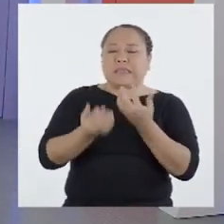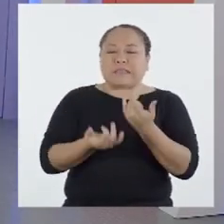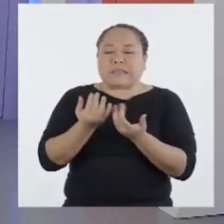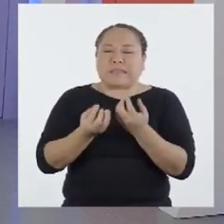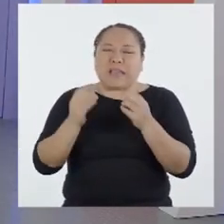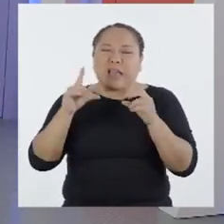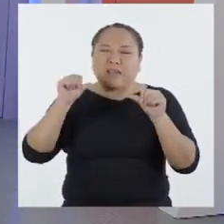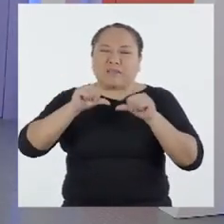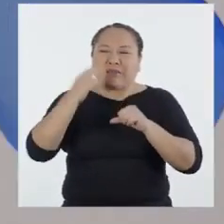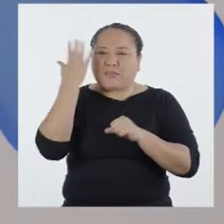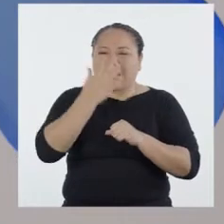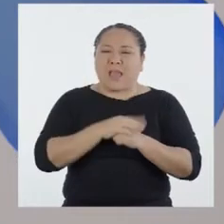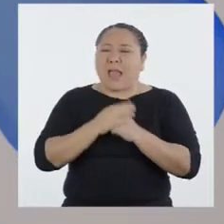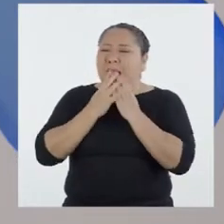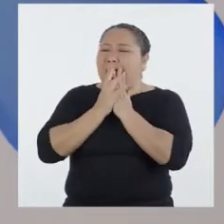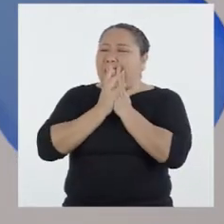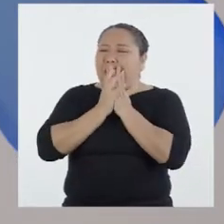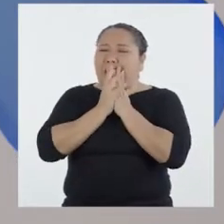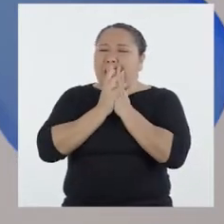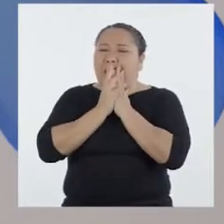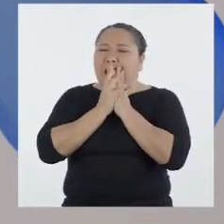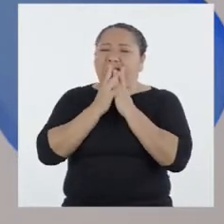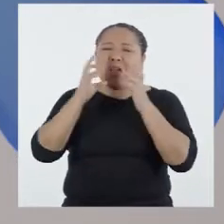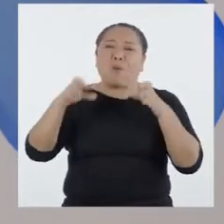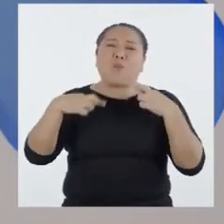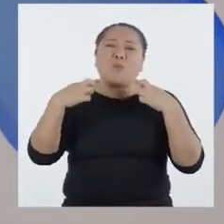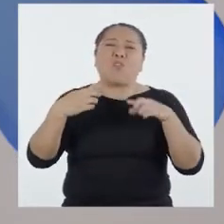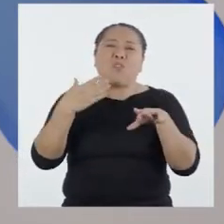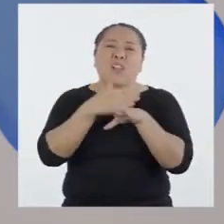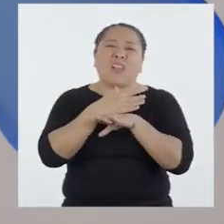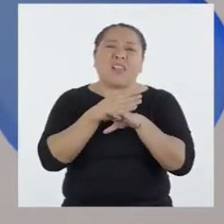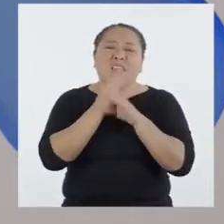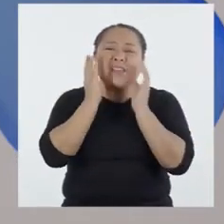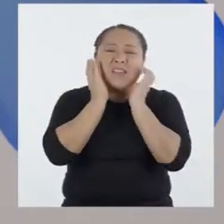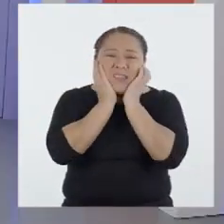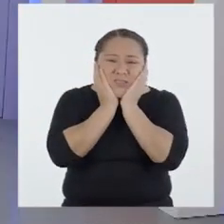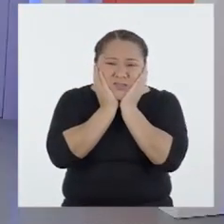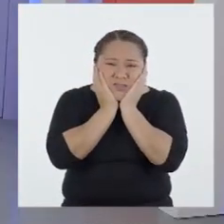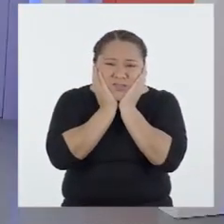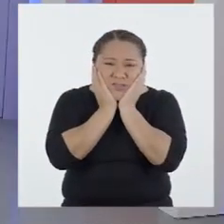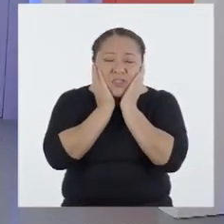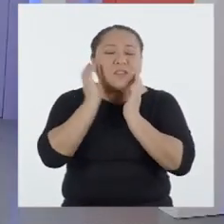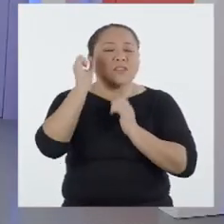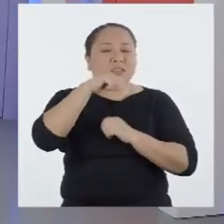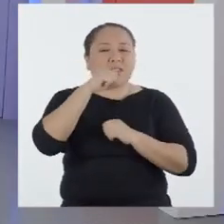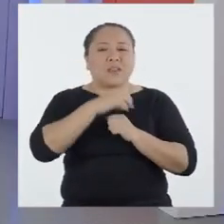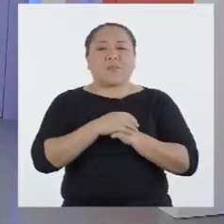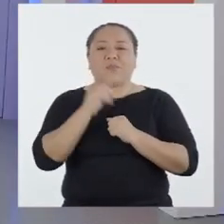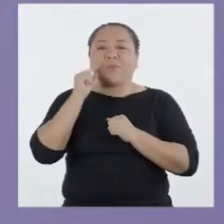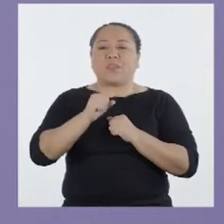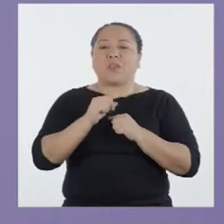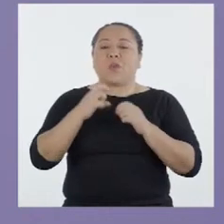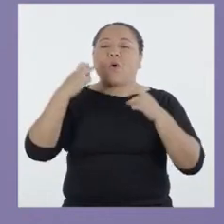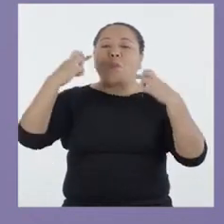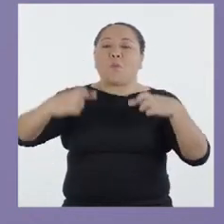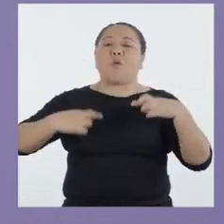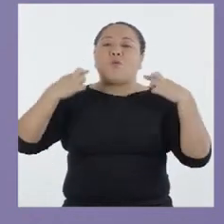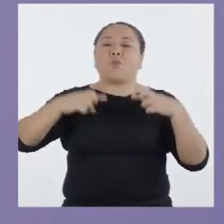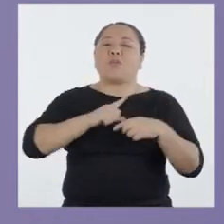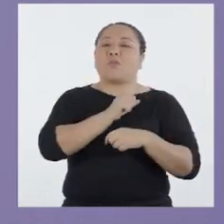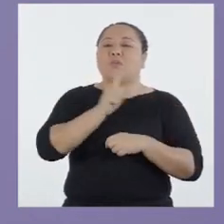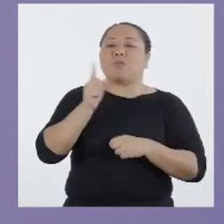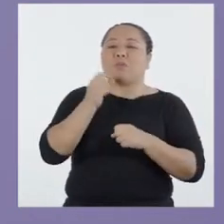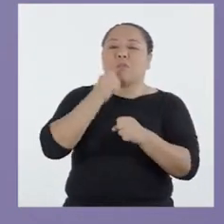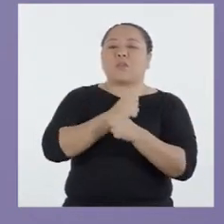lentejas quemadas. ¡Ja, ja, ja! ¡Ah! ¿Es a la leña? ¡Ah, sí! Es de una